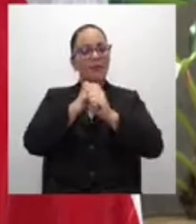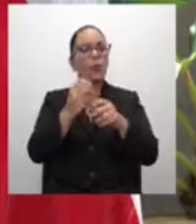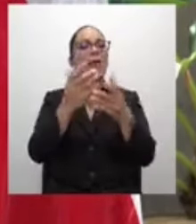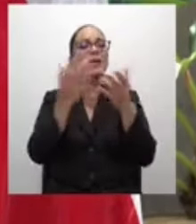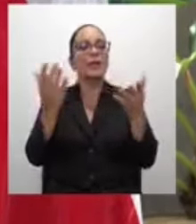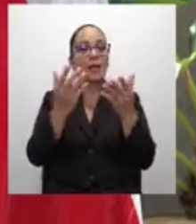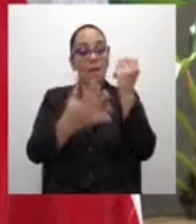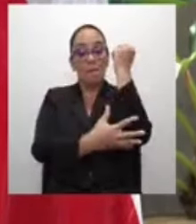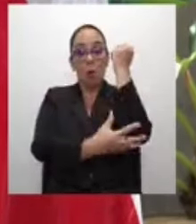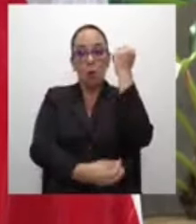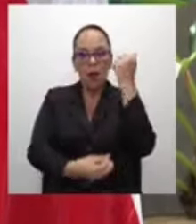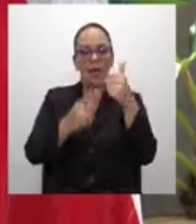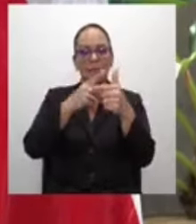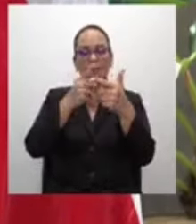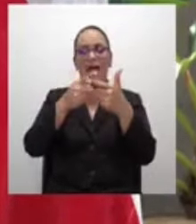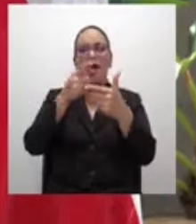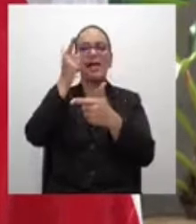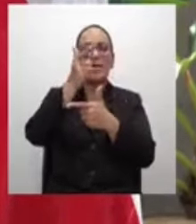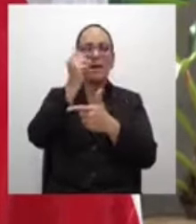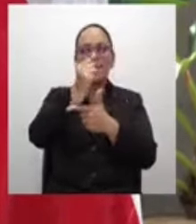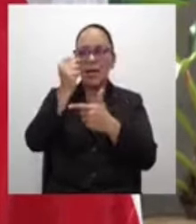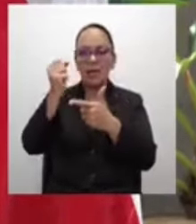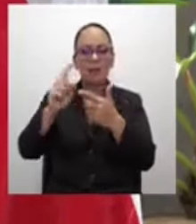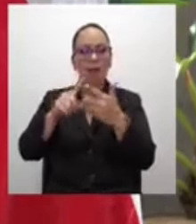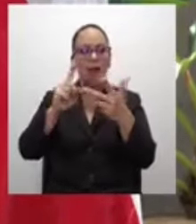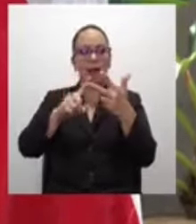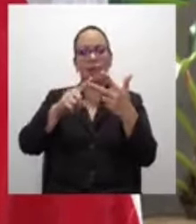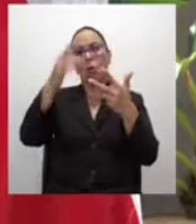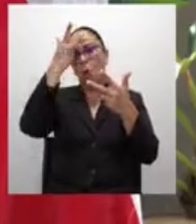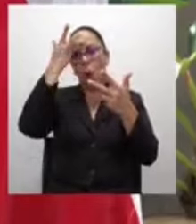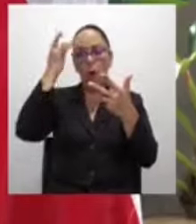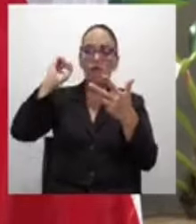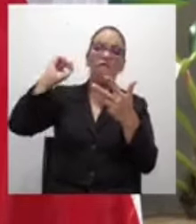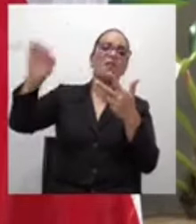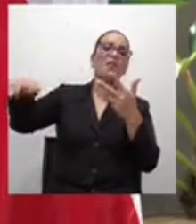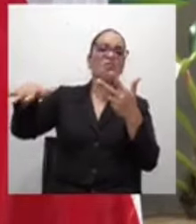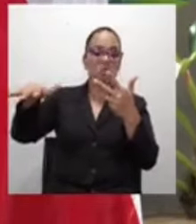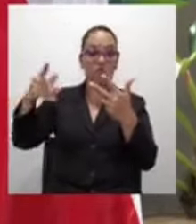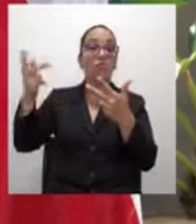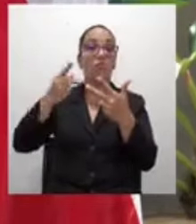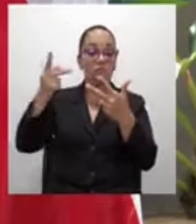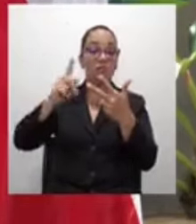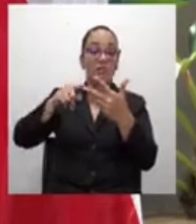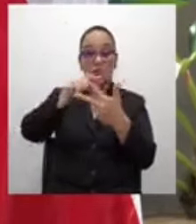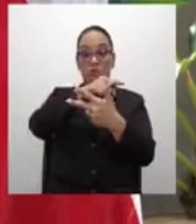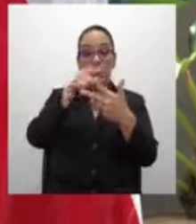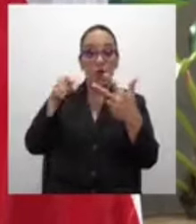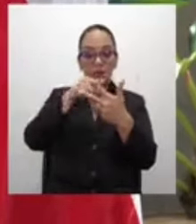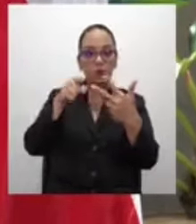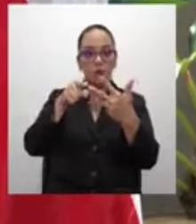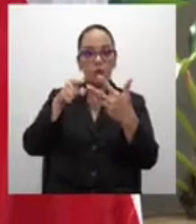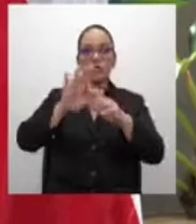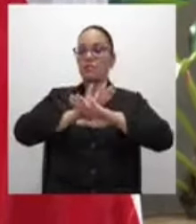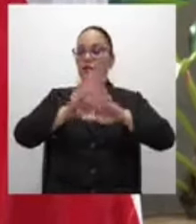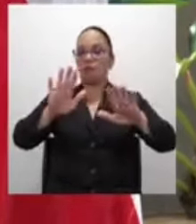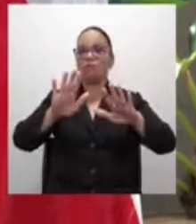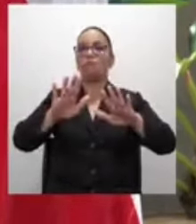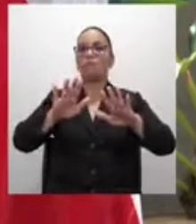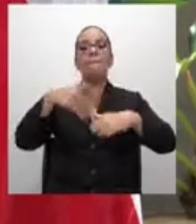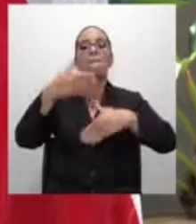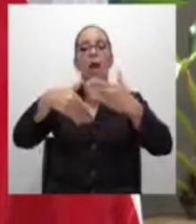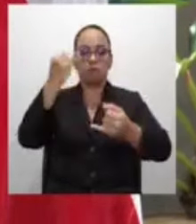la criminalidad, el olvido en que ha estado sumida esa provincia, llegue a un final.